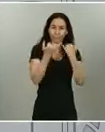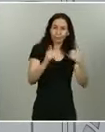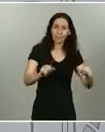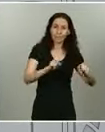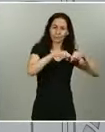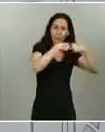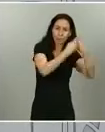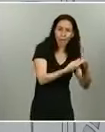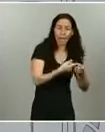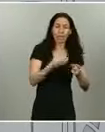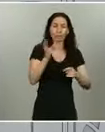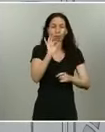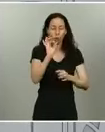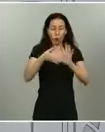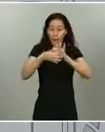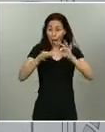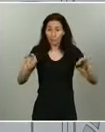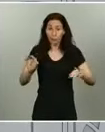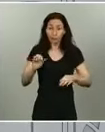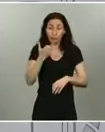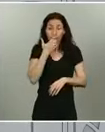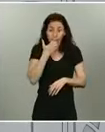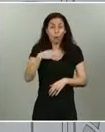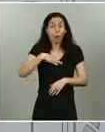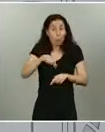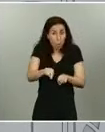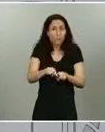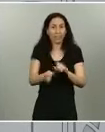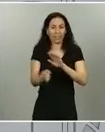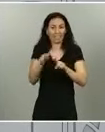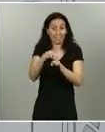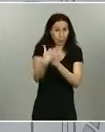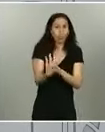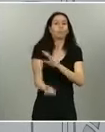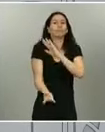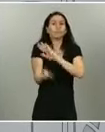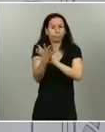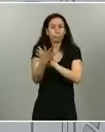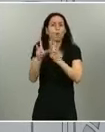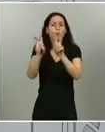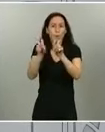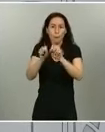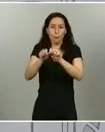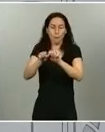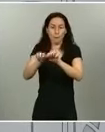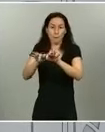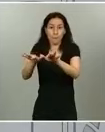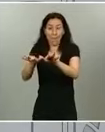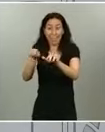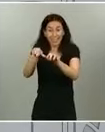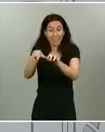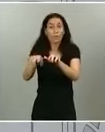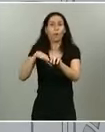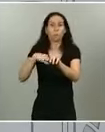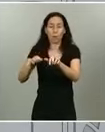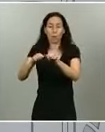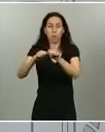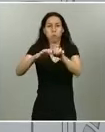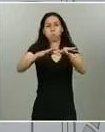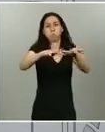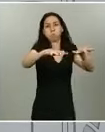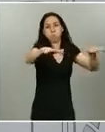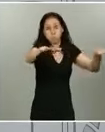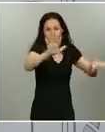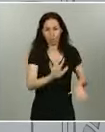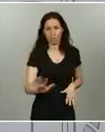solo brote podría ser el inicio de otra epidemia o otra onda epidémica a nivel nacional y creo que el